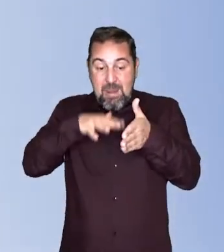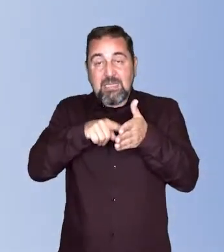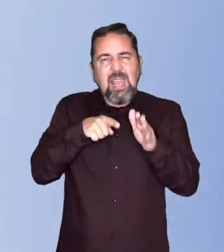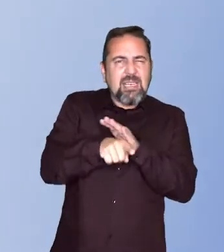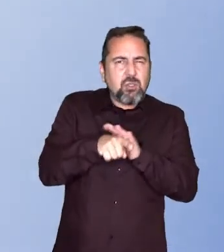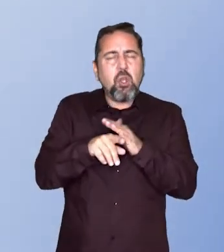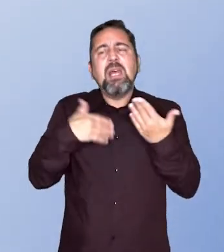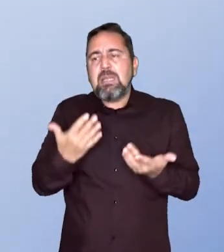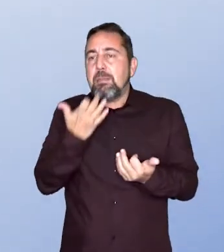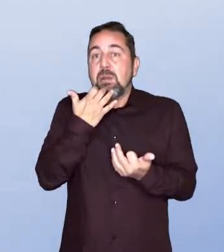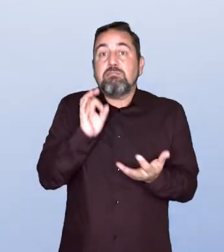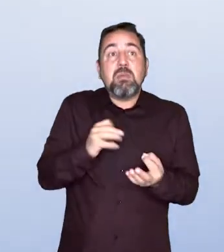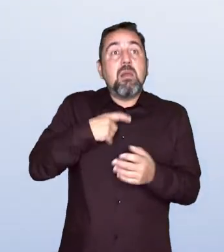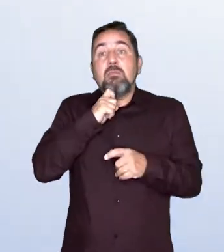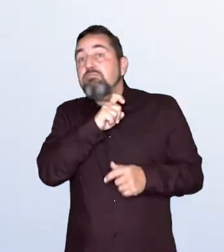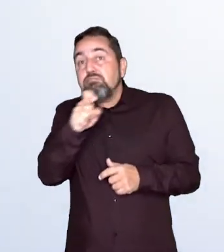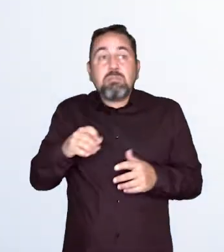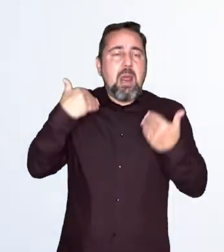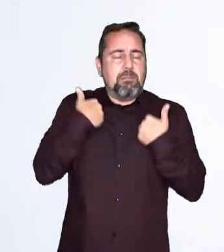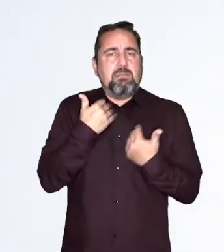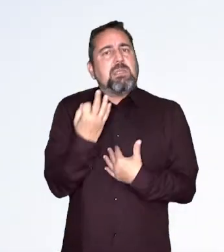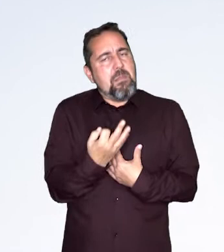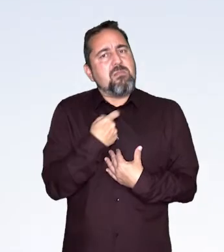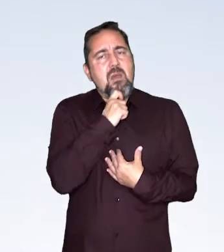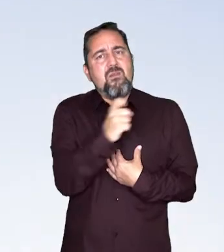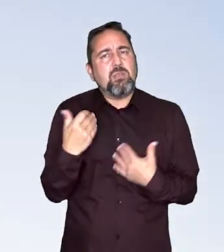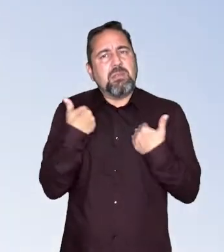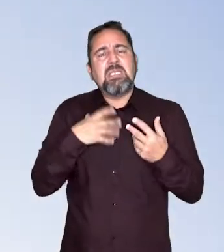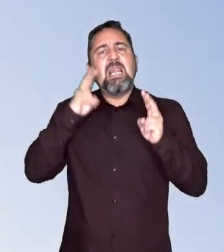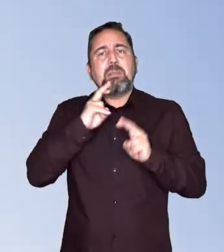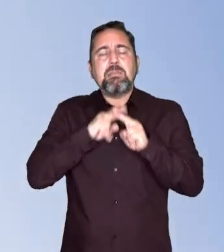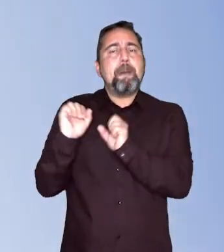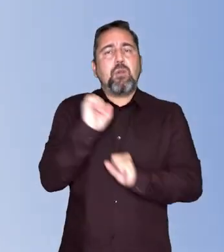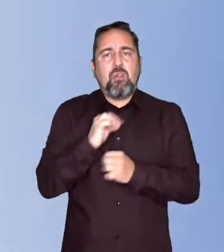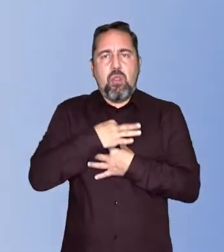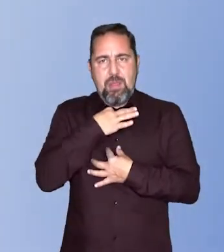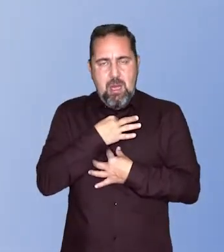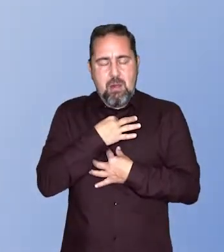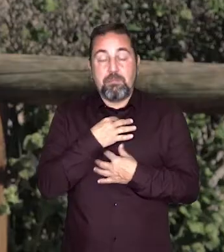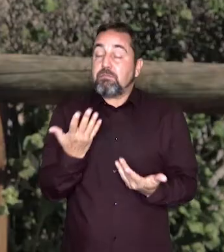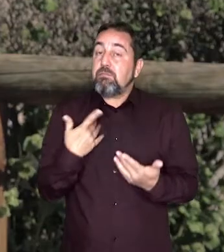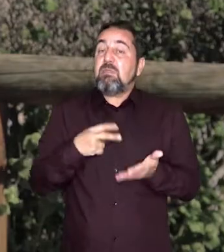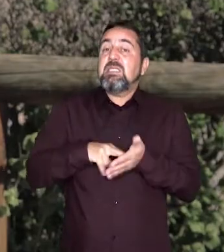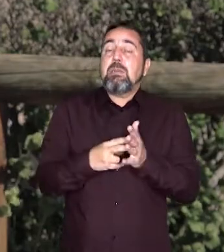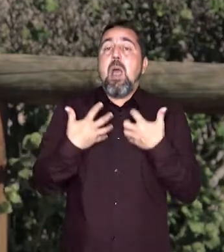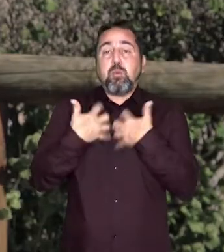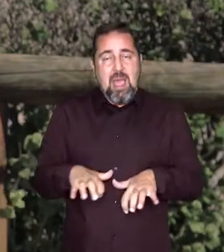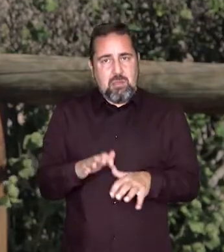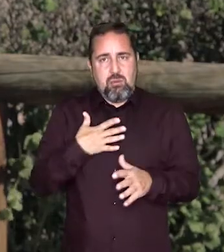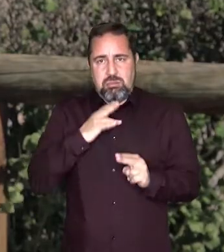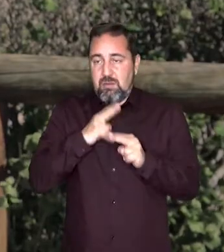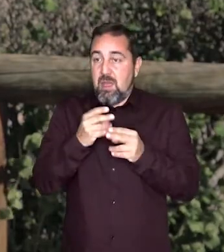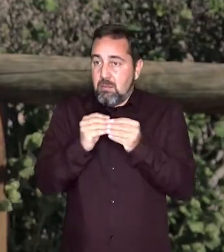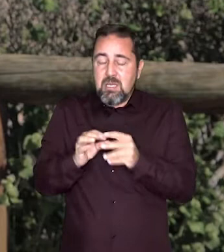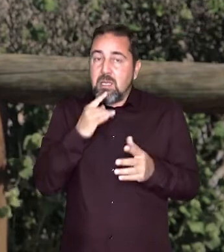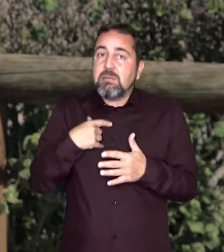del propio embalse como para realizar los avisos a las administraciones competentes en protección civil. El sistema automático